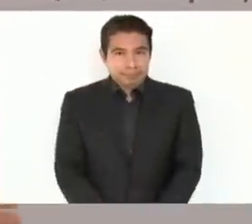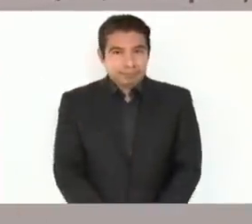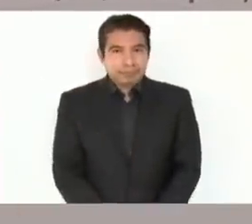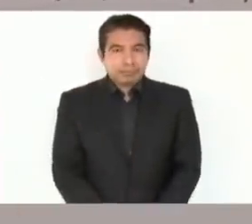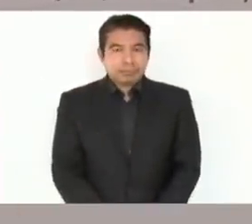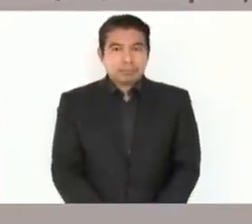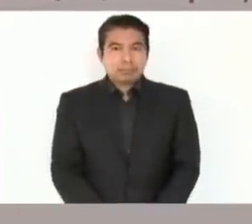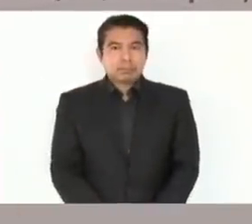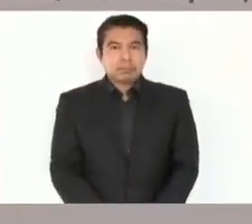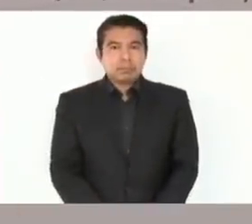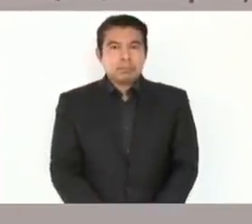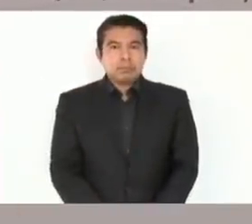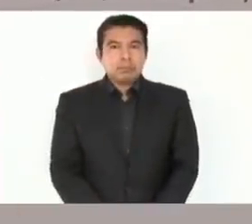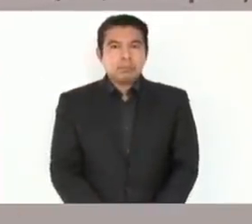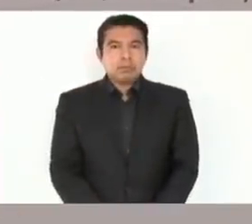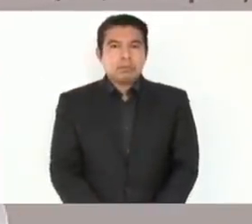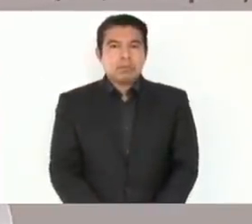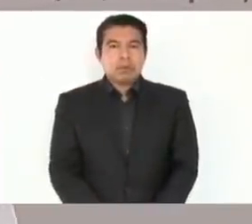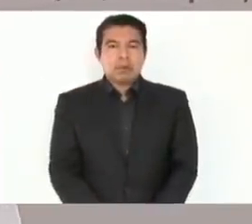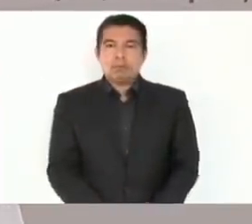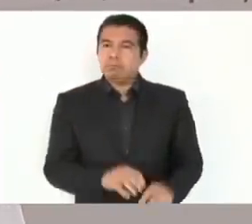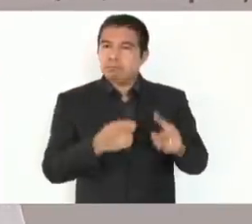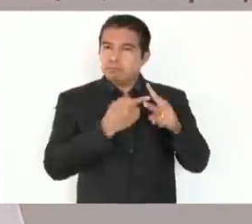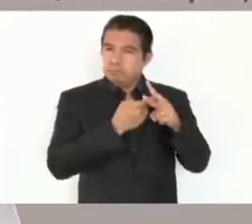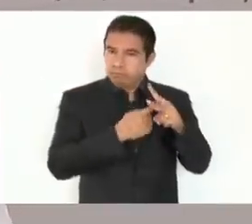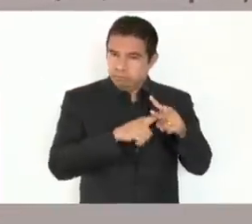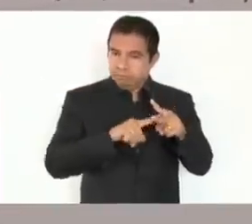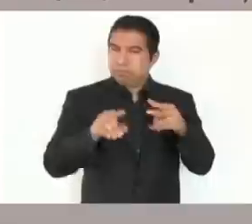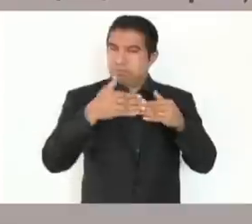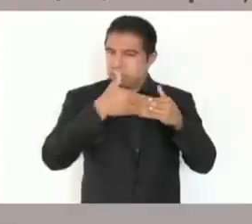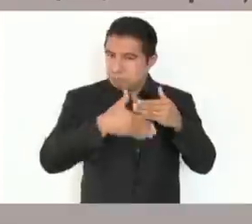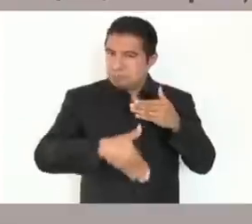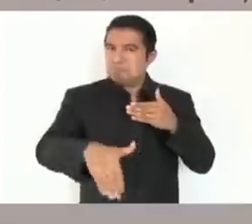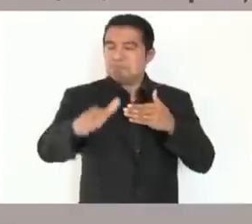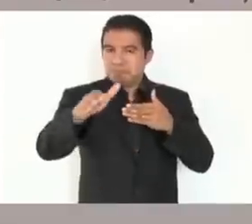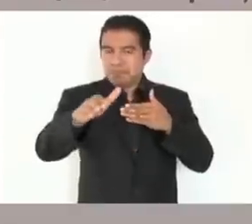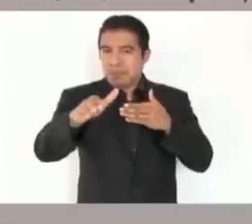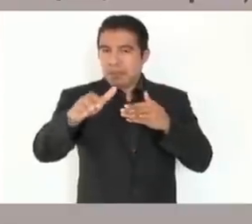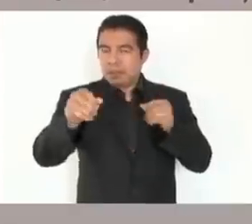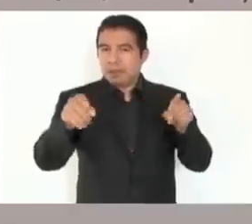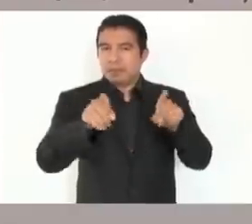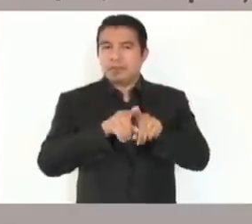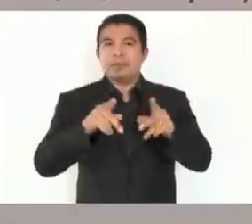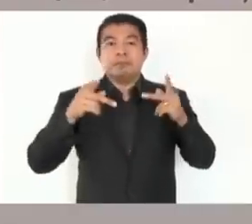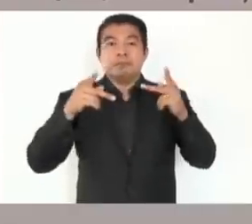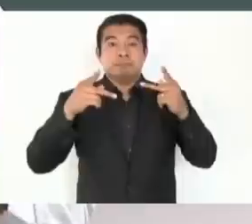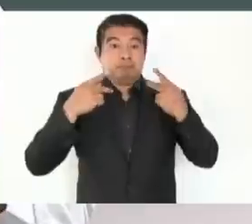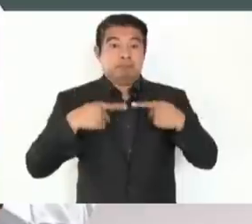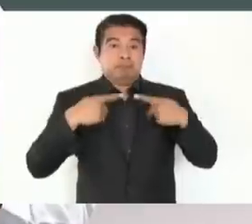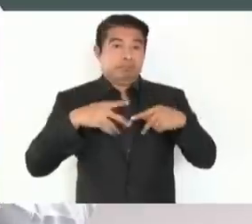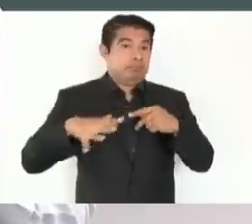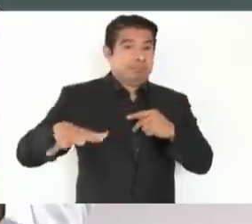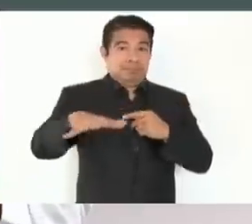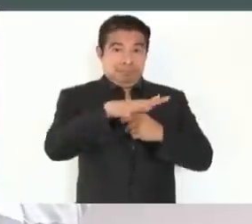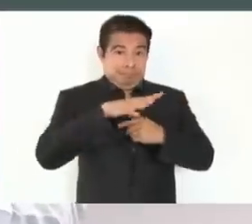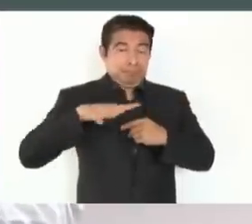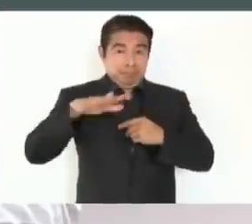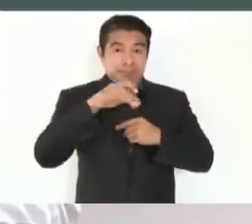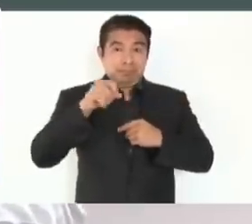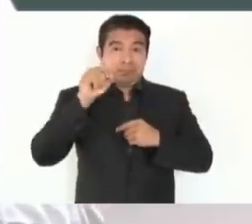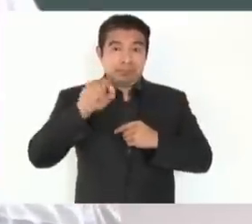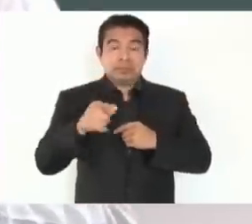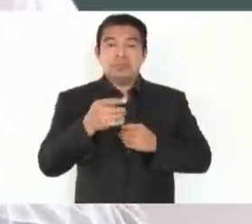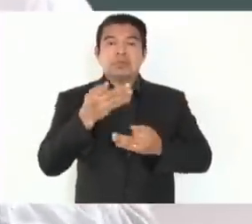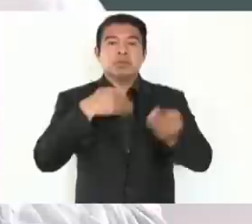Esto apenas está iniciando y ya la gente de esta región tiene trabajo